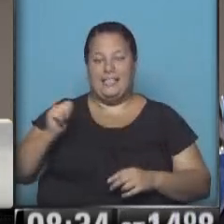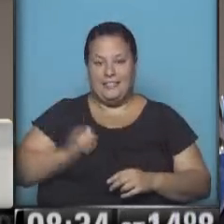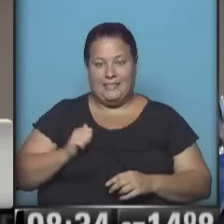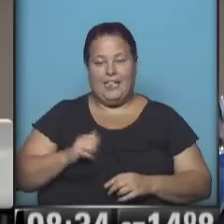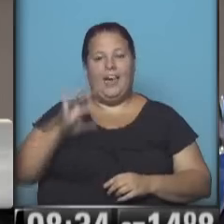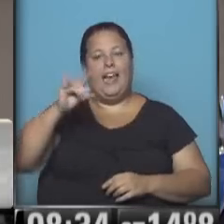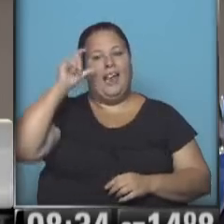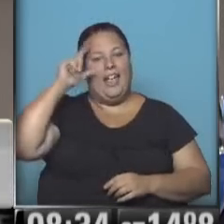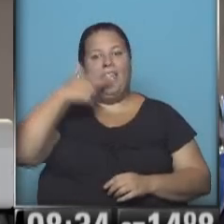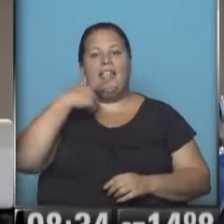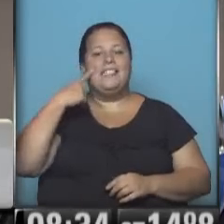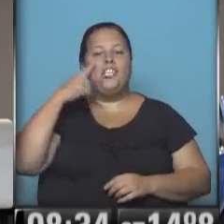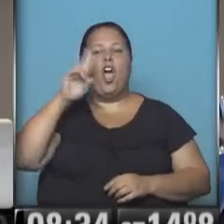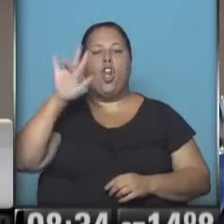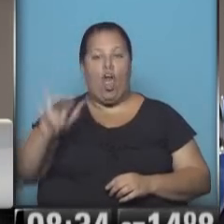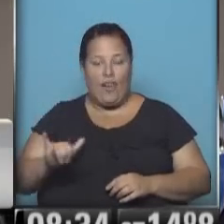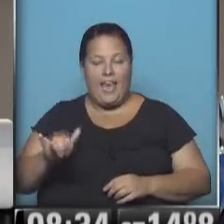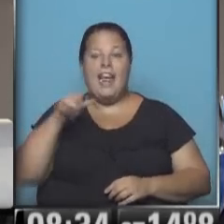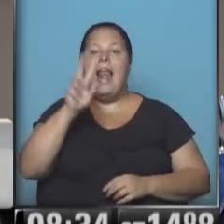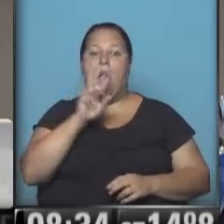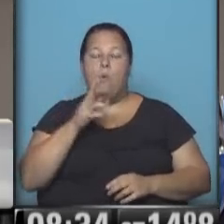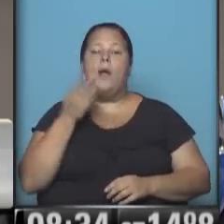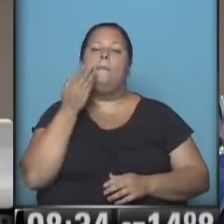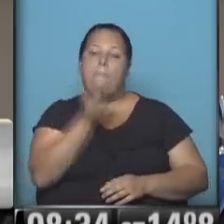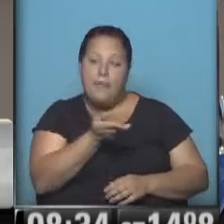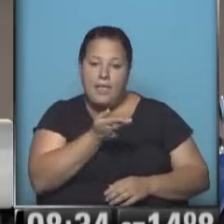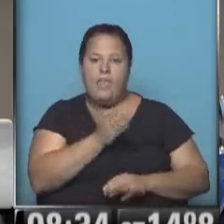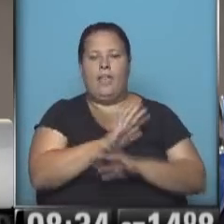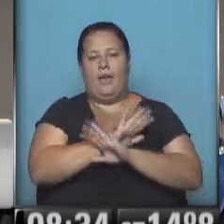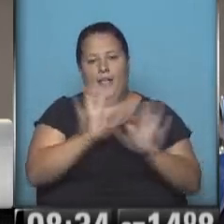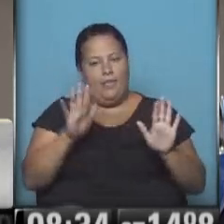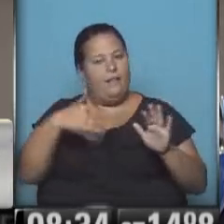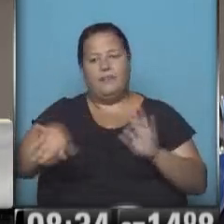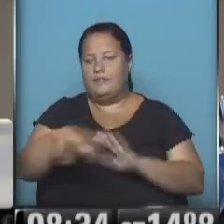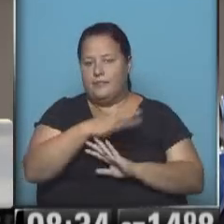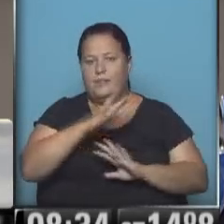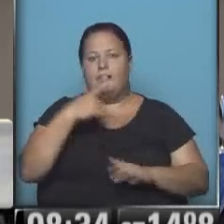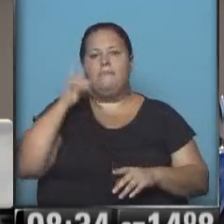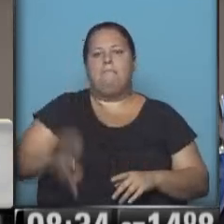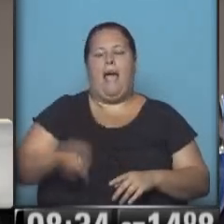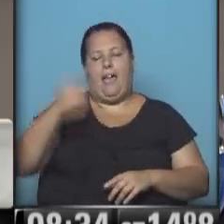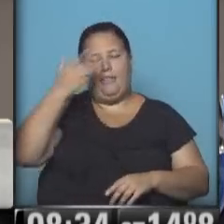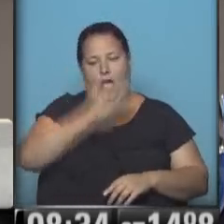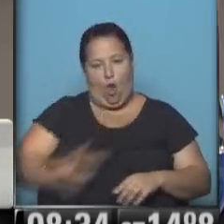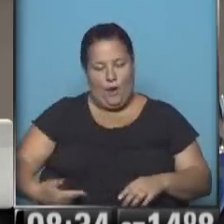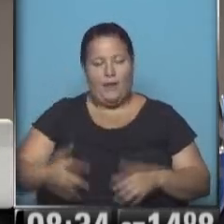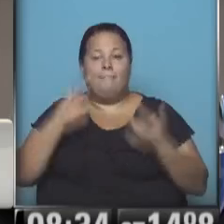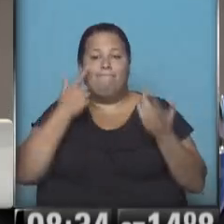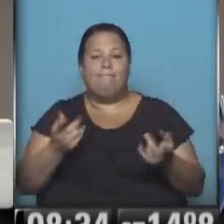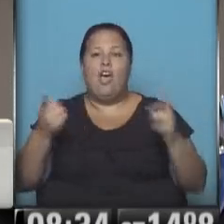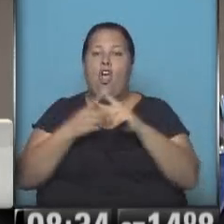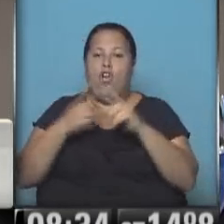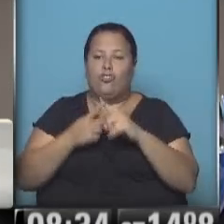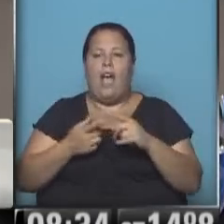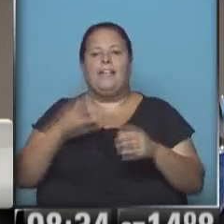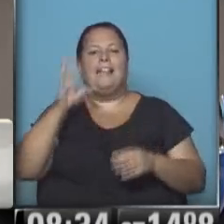Delcy Rodríguez, y Delcy Rodríguez le pidió que dejara, que retirara la orden ejecutiva. O sea que vemos que la relación